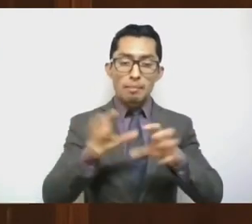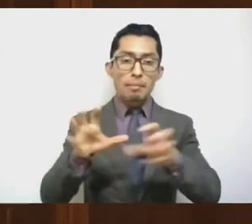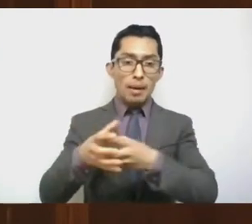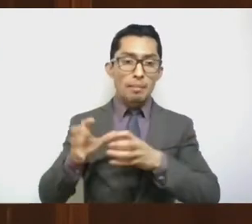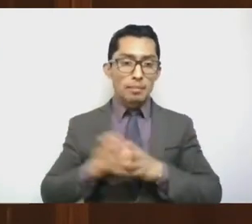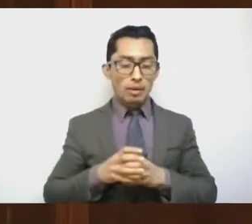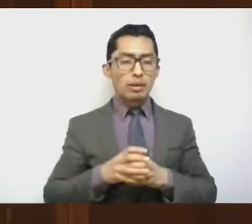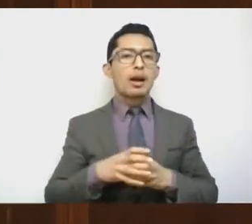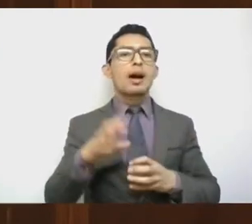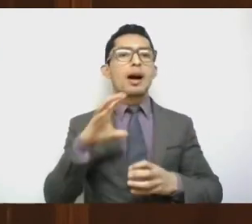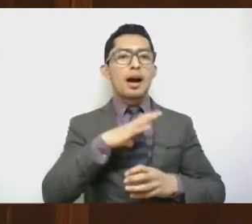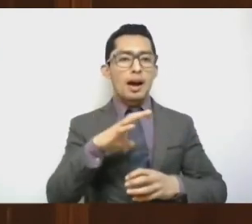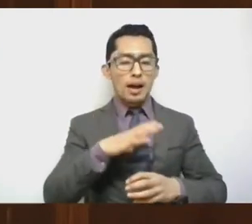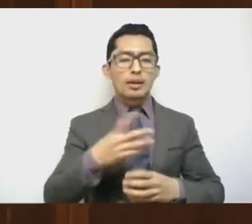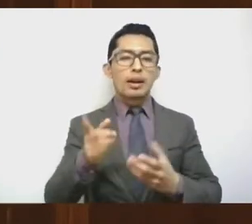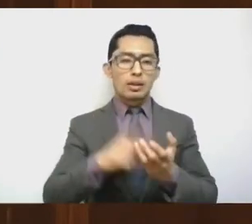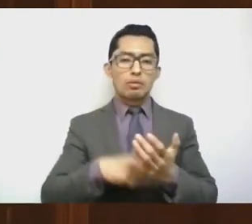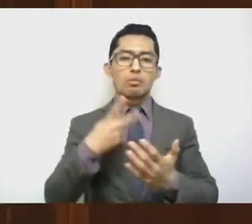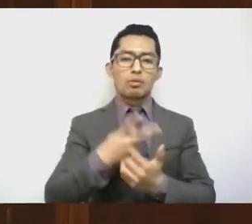un proyecto de nación.